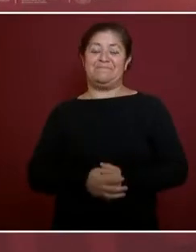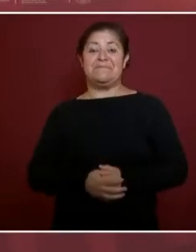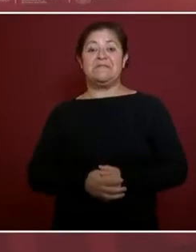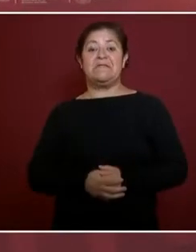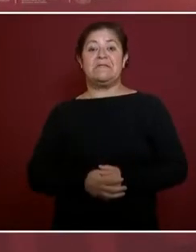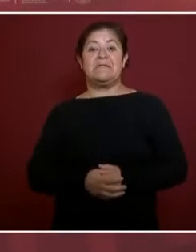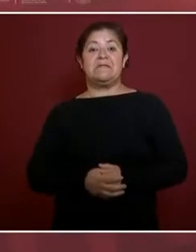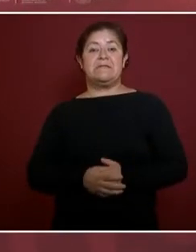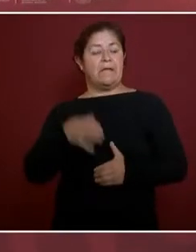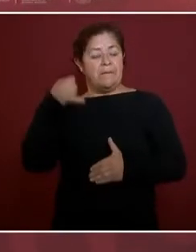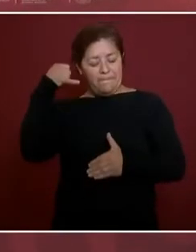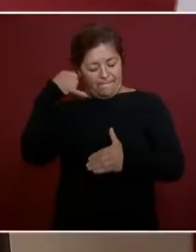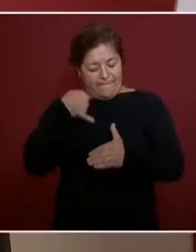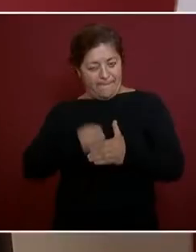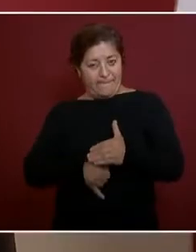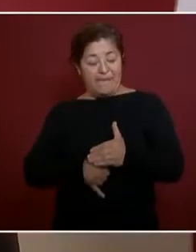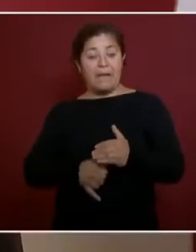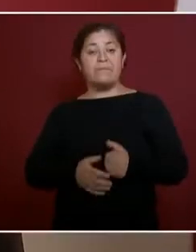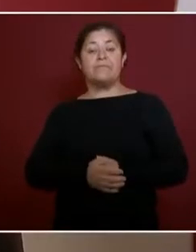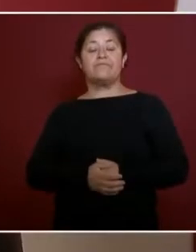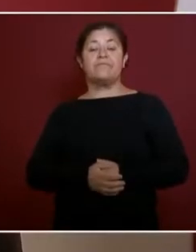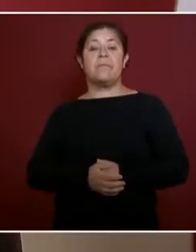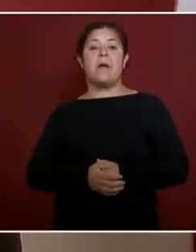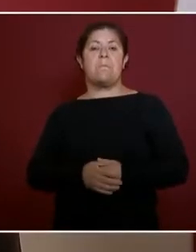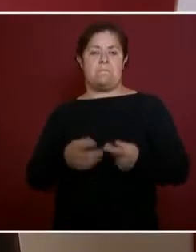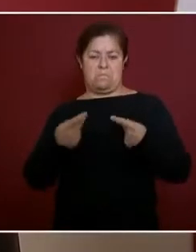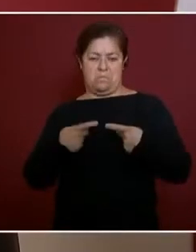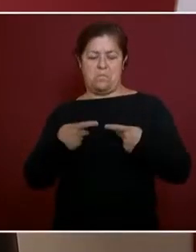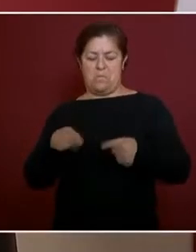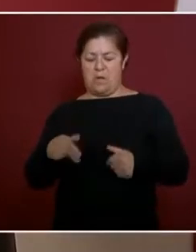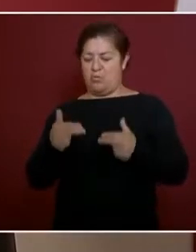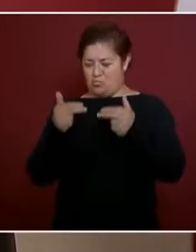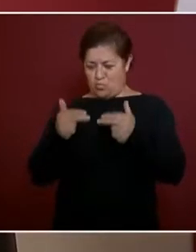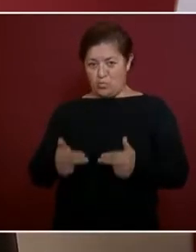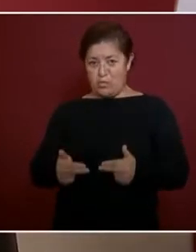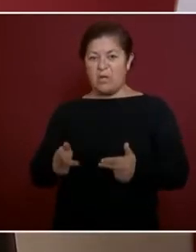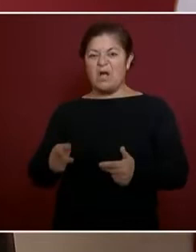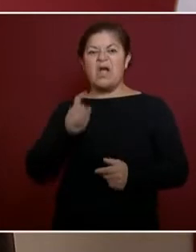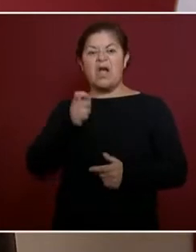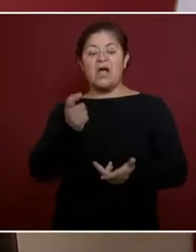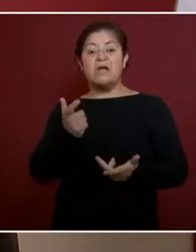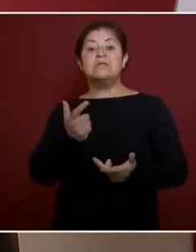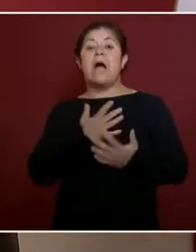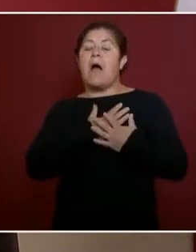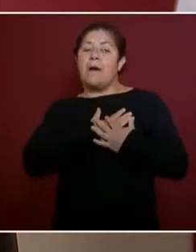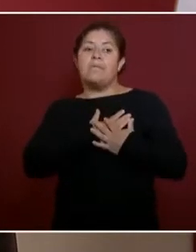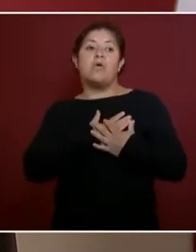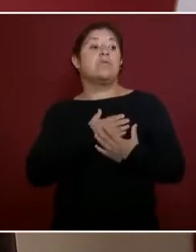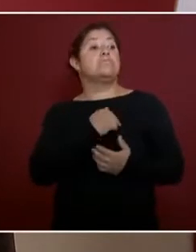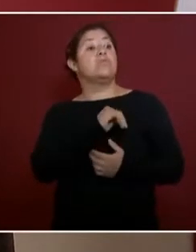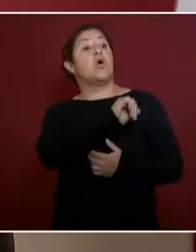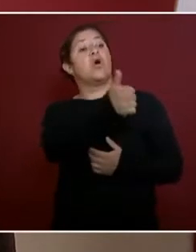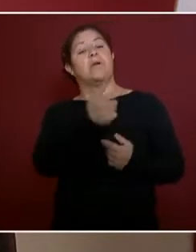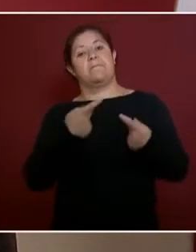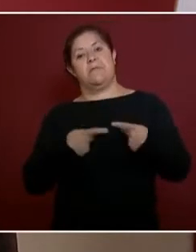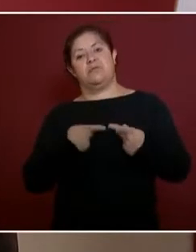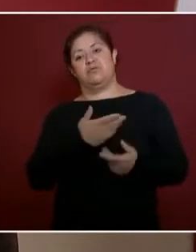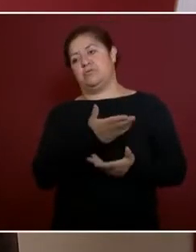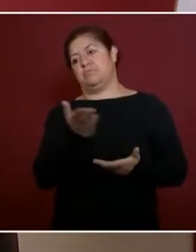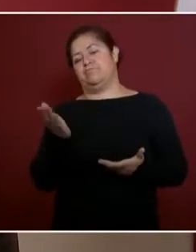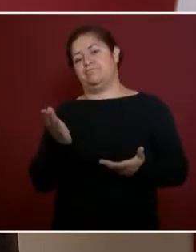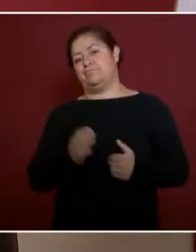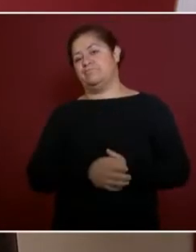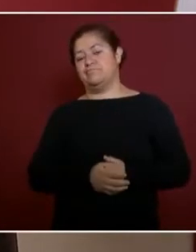esencia del humanismo es el amor al prójimo, eso no hay